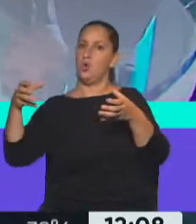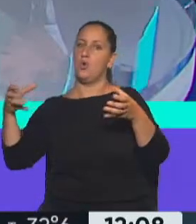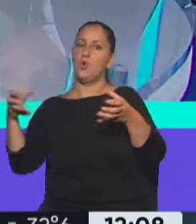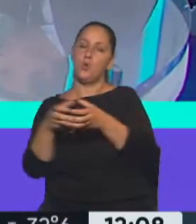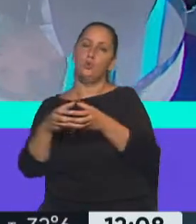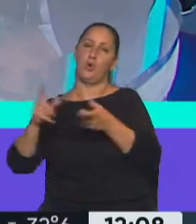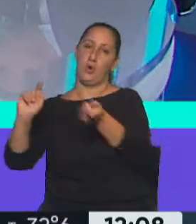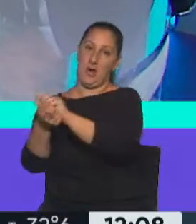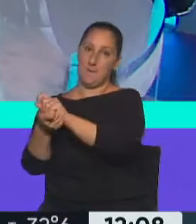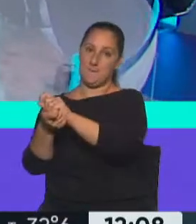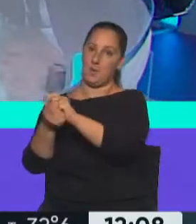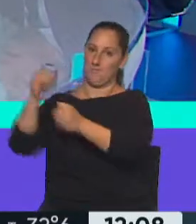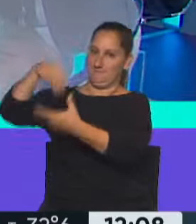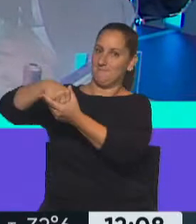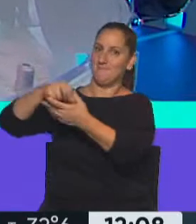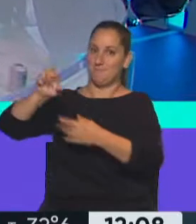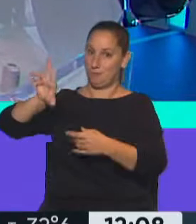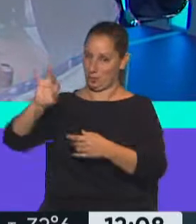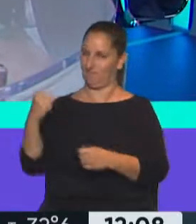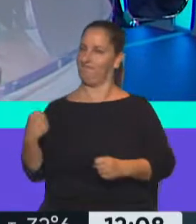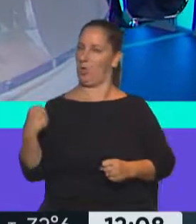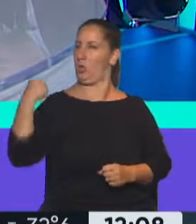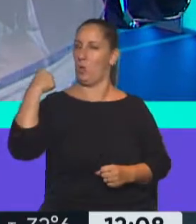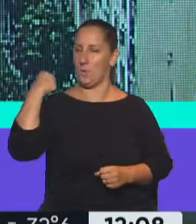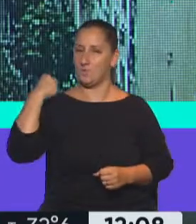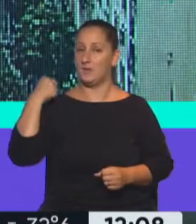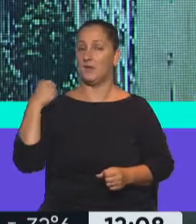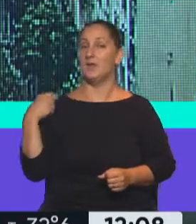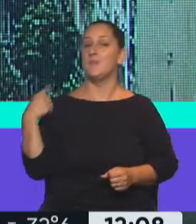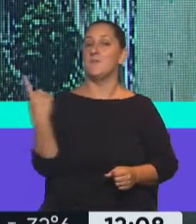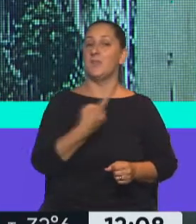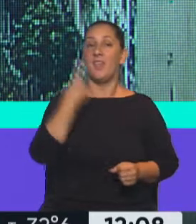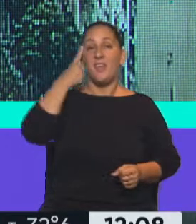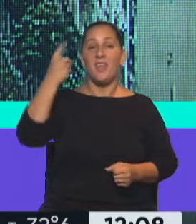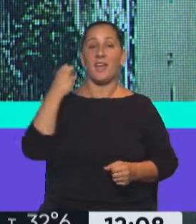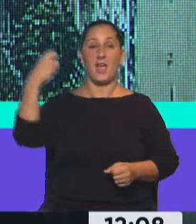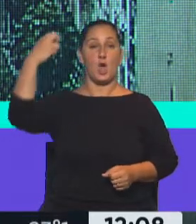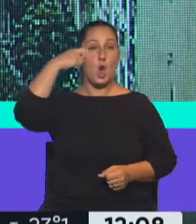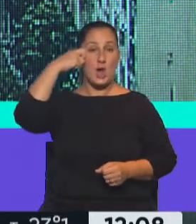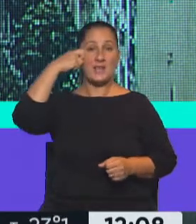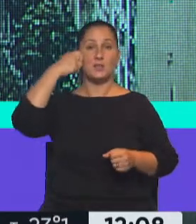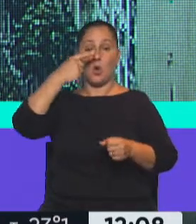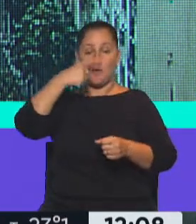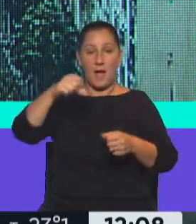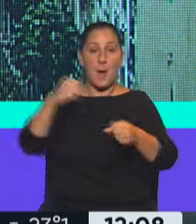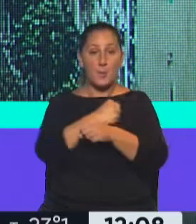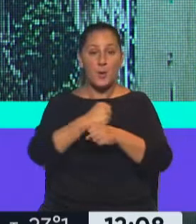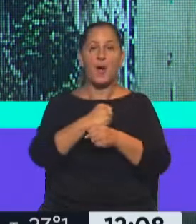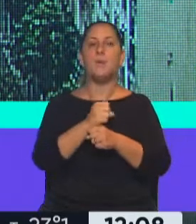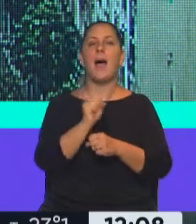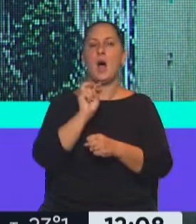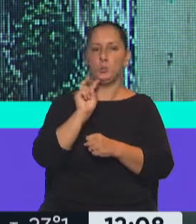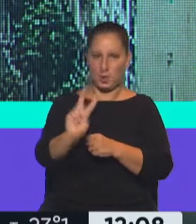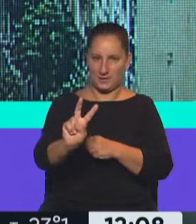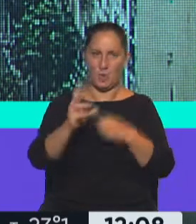un sector del PRO. La idea es que el Congreso lo que termine aprobando es la autorización